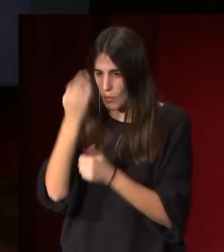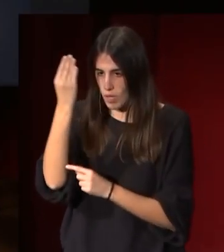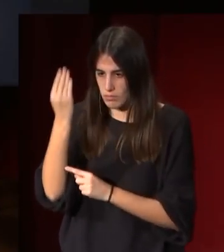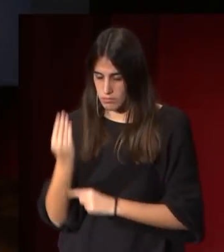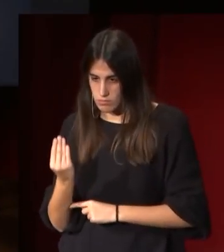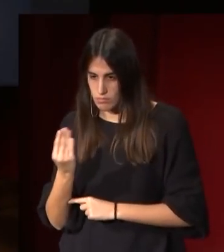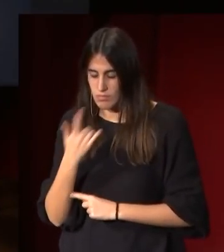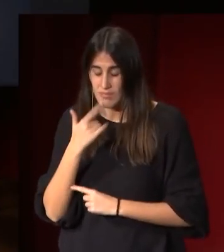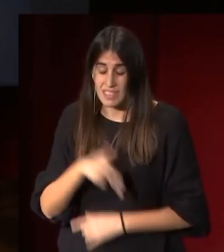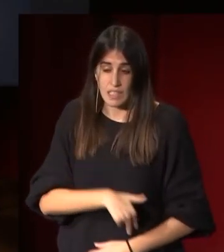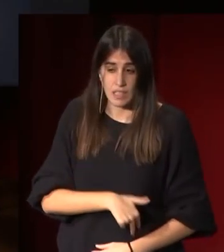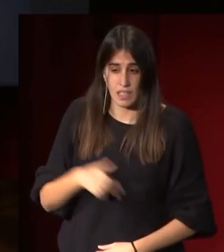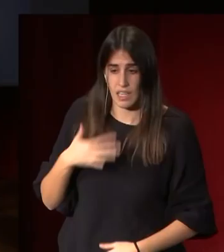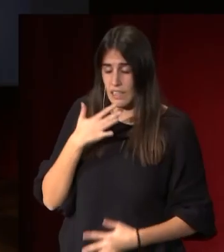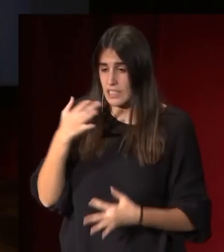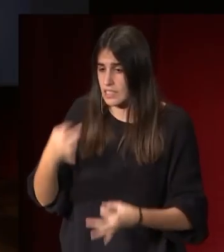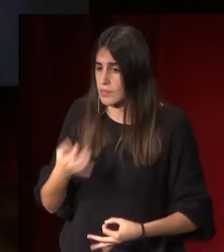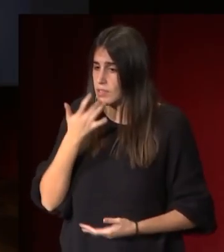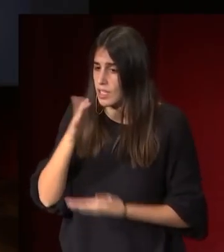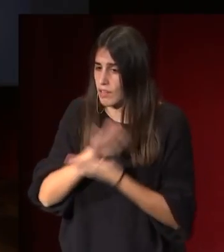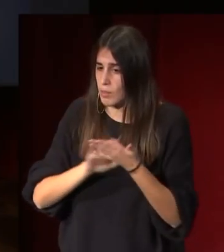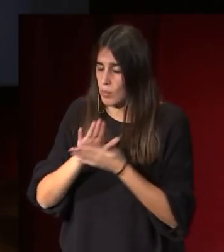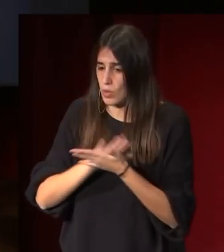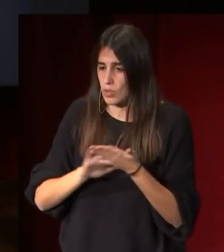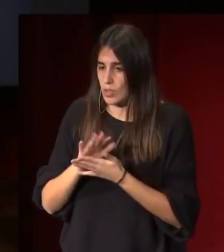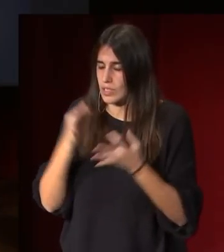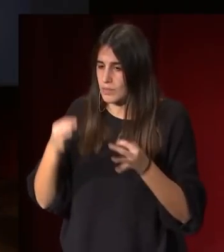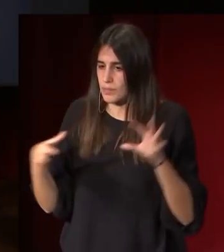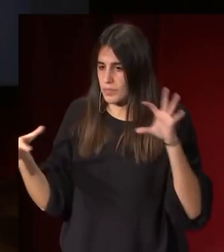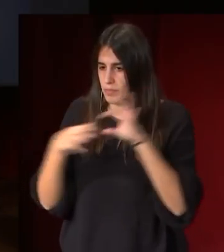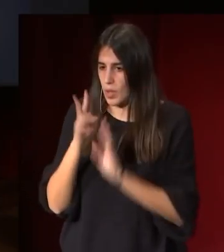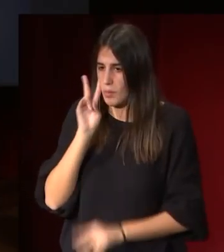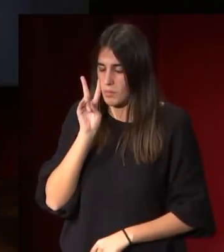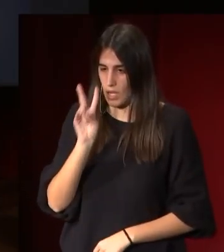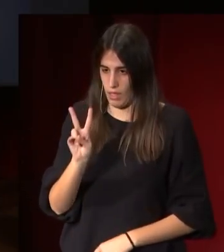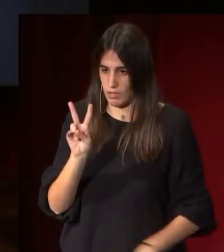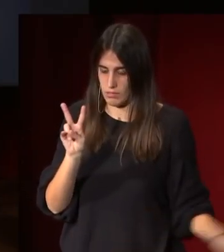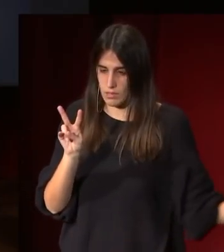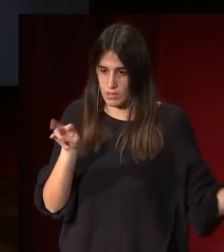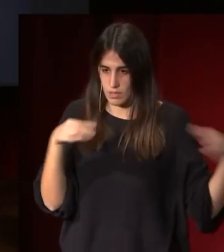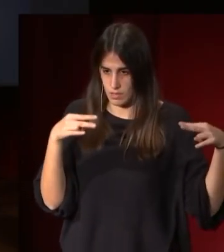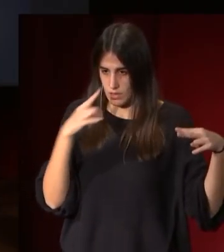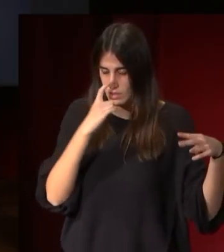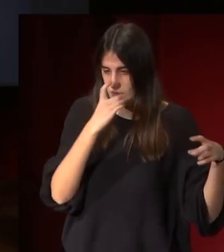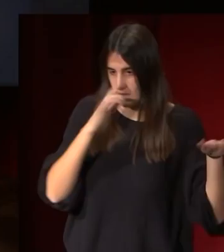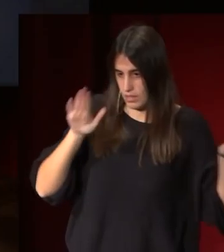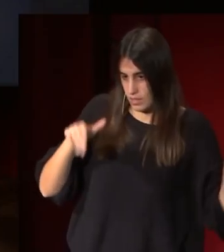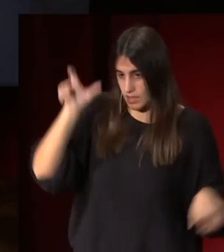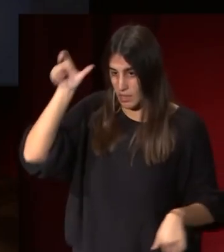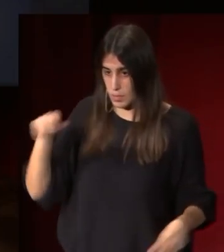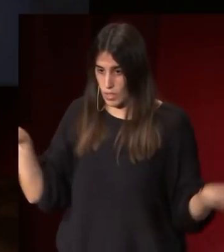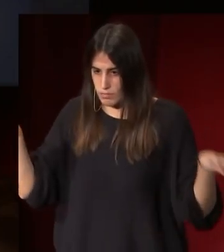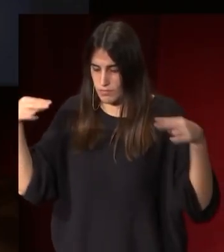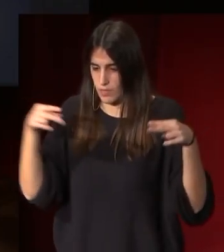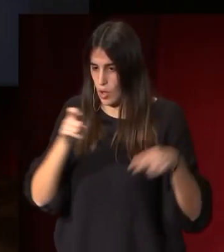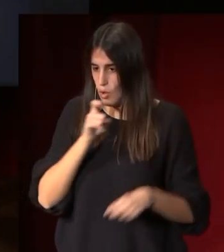En general, siempre en el tema de Ganímedes, la relación de la mirada entre Ganímedes y Júpiter convertido en águila